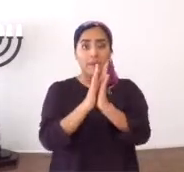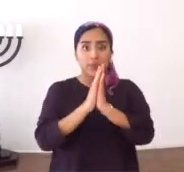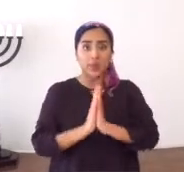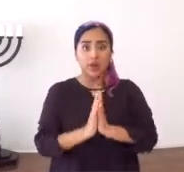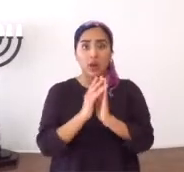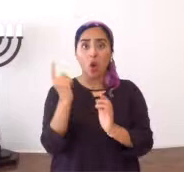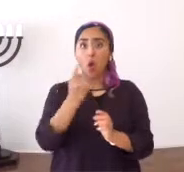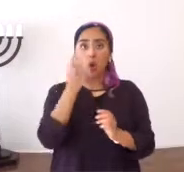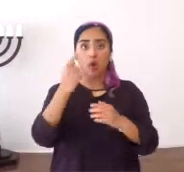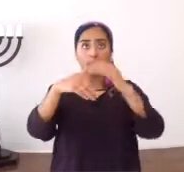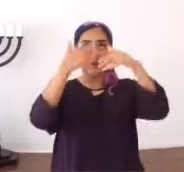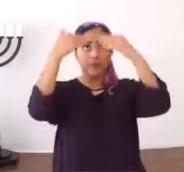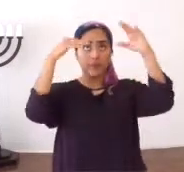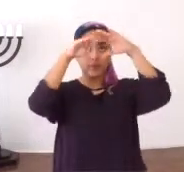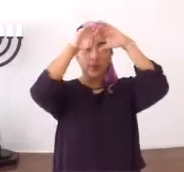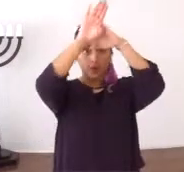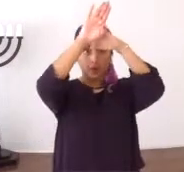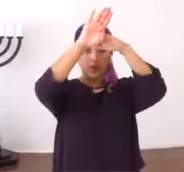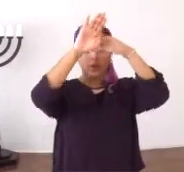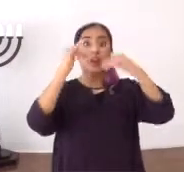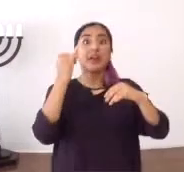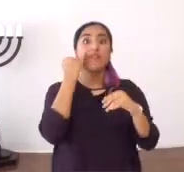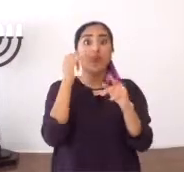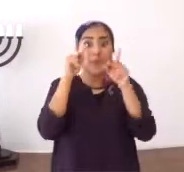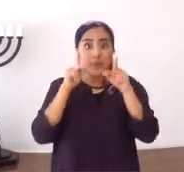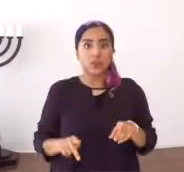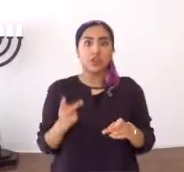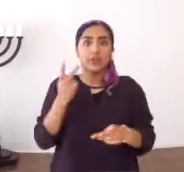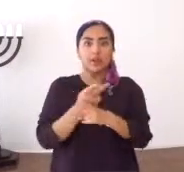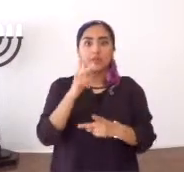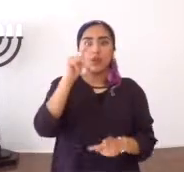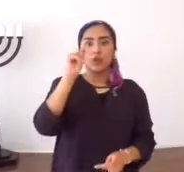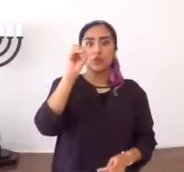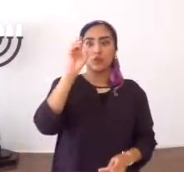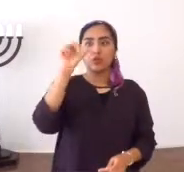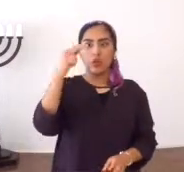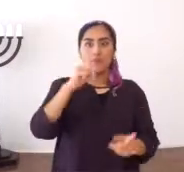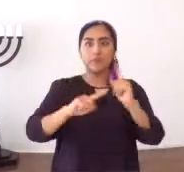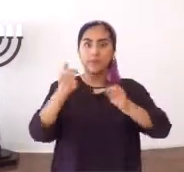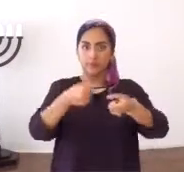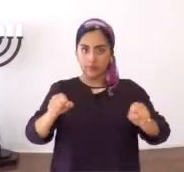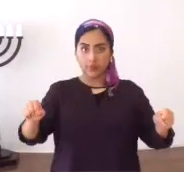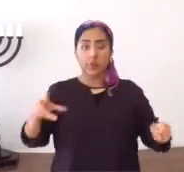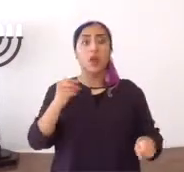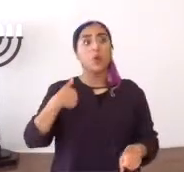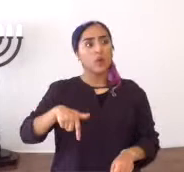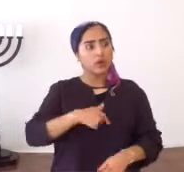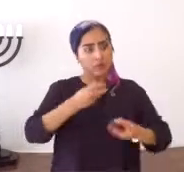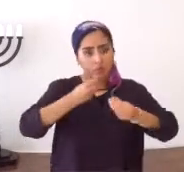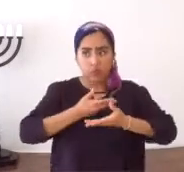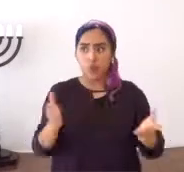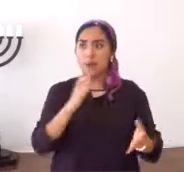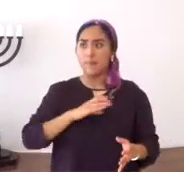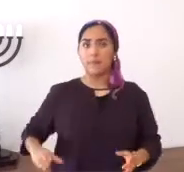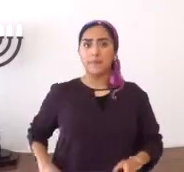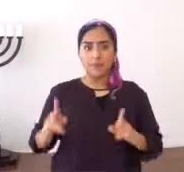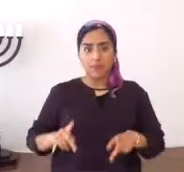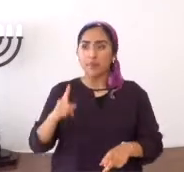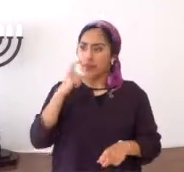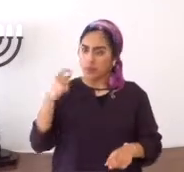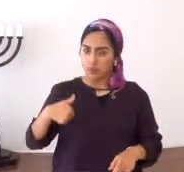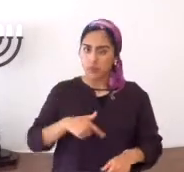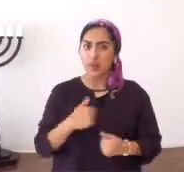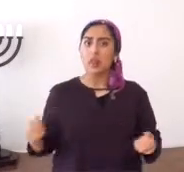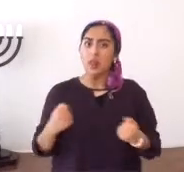usted tiene que entender, que las oraciones, suben solamente, al manjur, al reino de los cielos, y la persona, guarda Torah, y nosotros, le